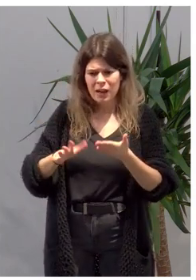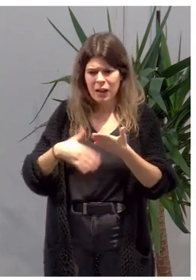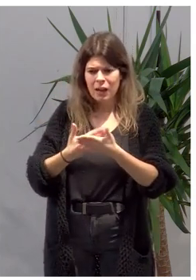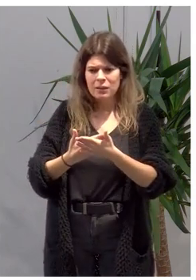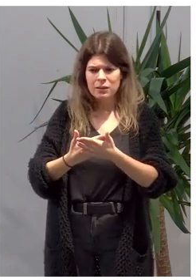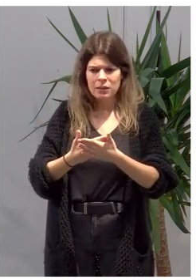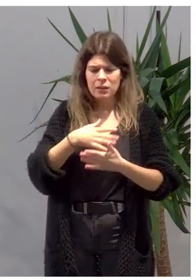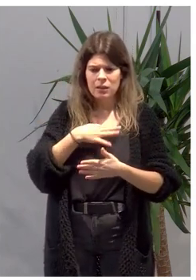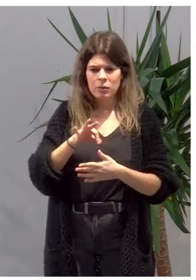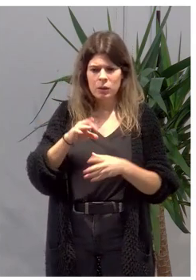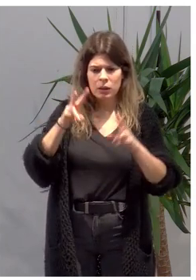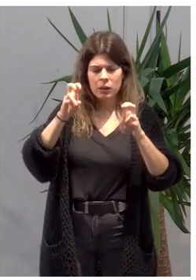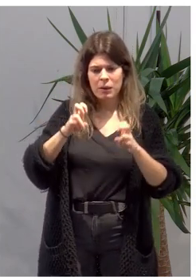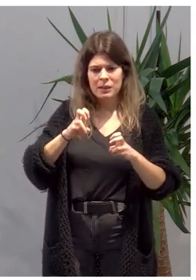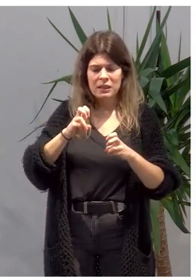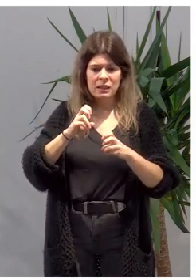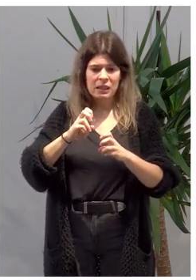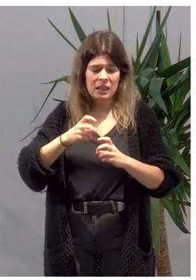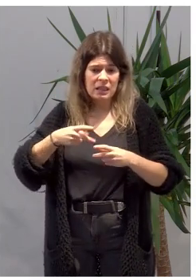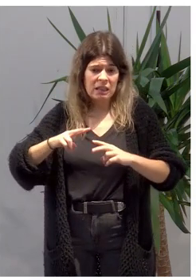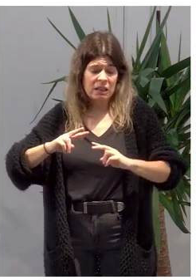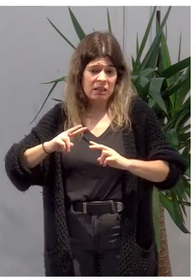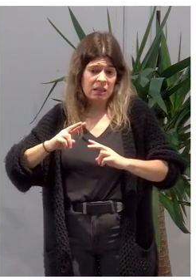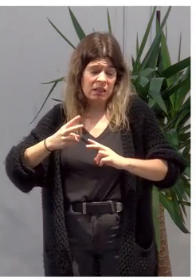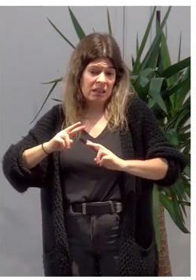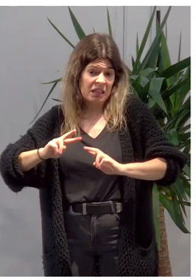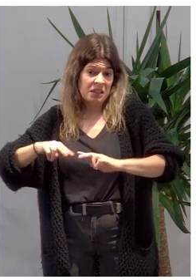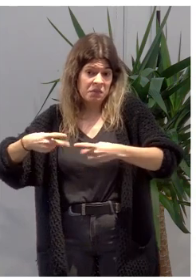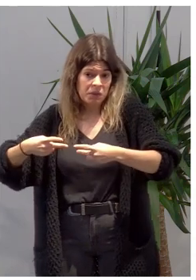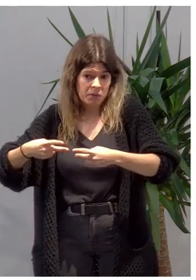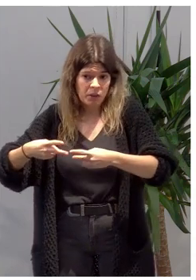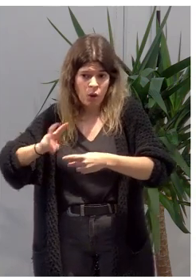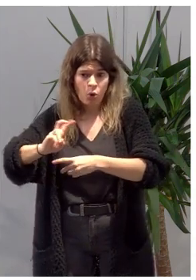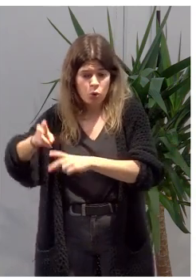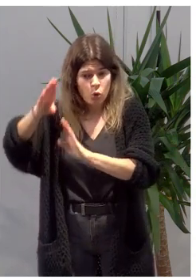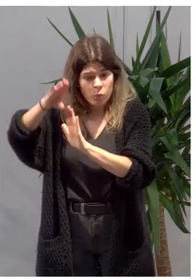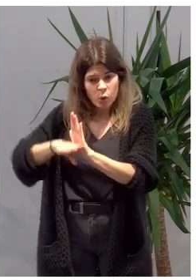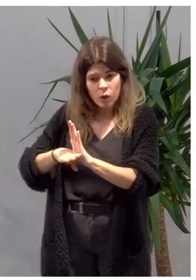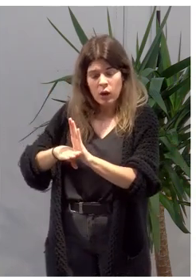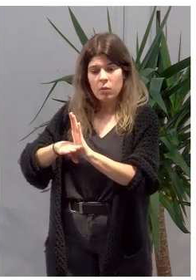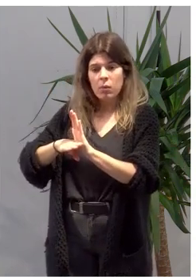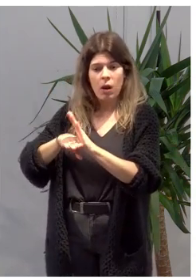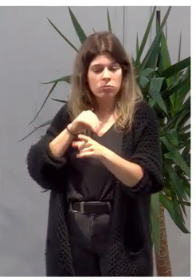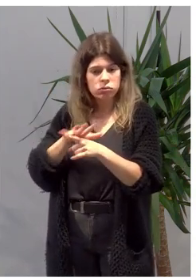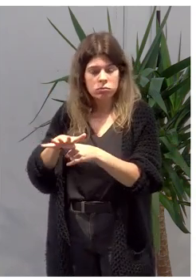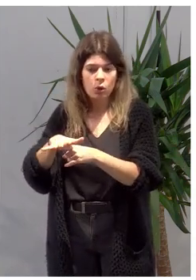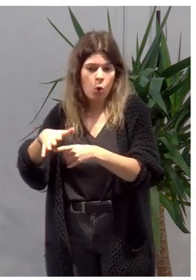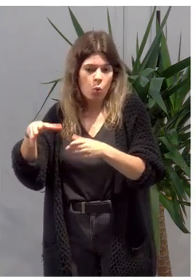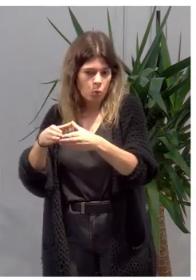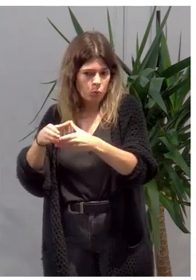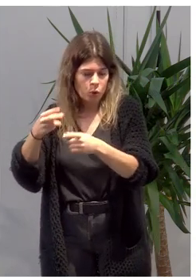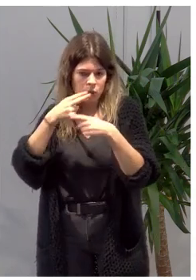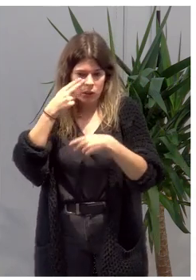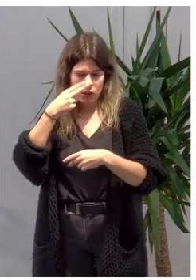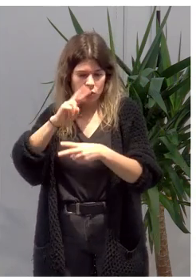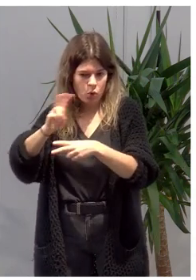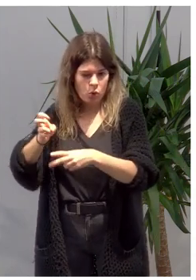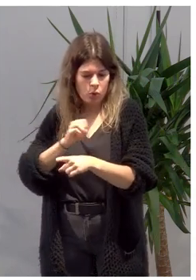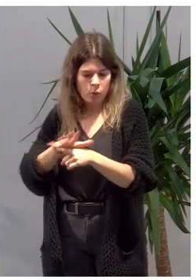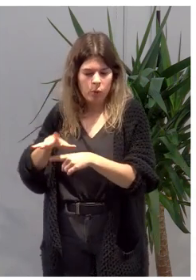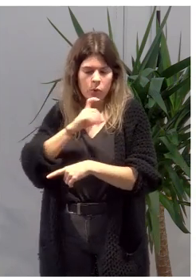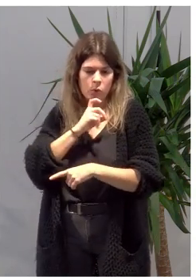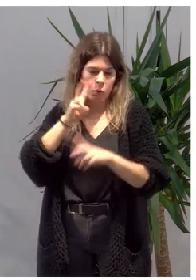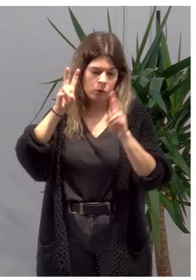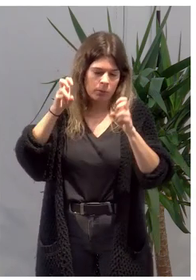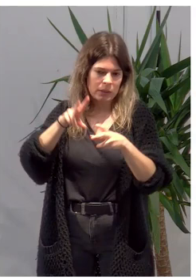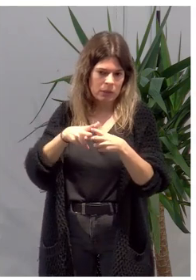una transferibilidad a otros programas, a otros diferentes grupos de interés dentro de lo que es el sistema de servicios sociales.